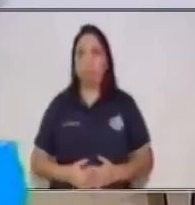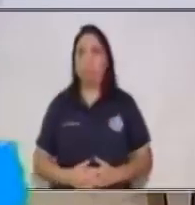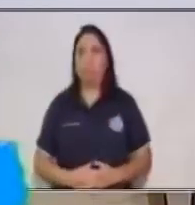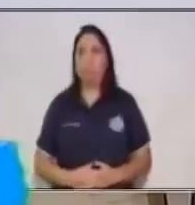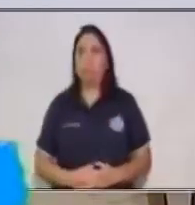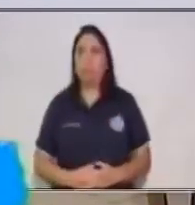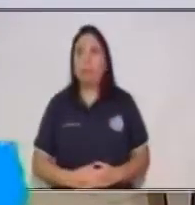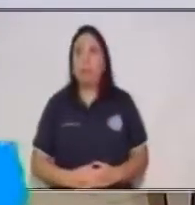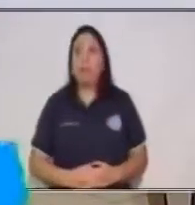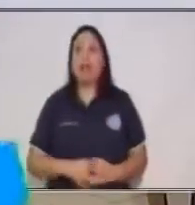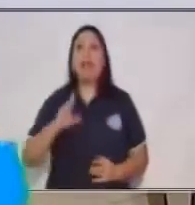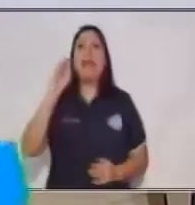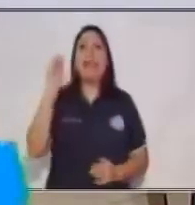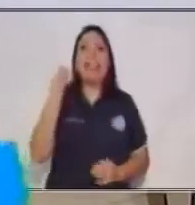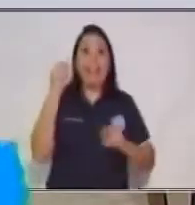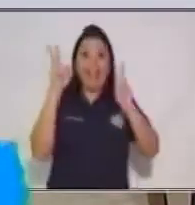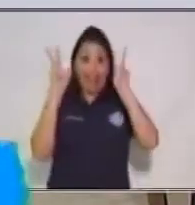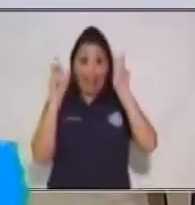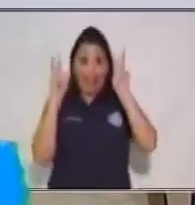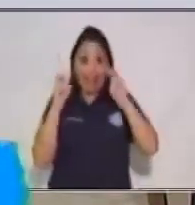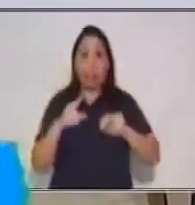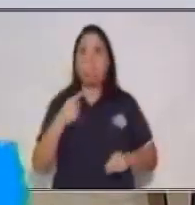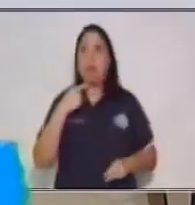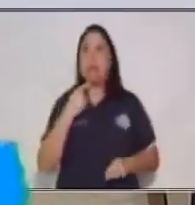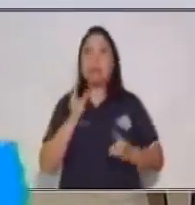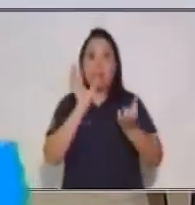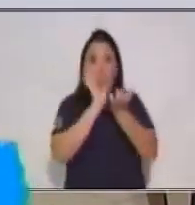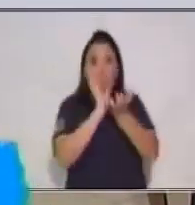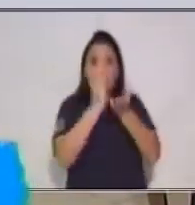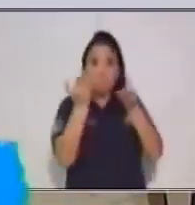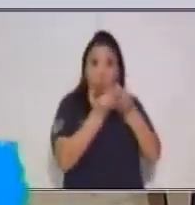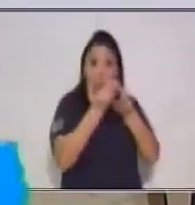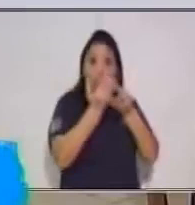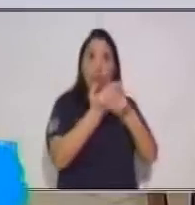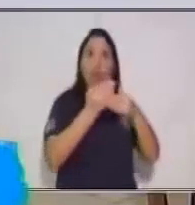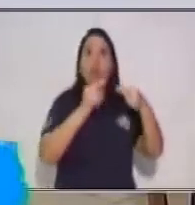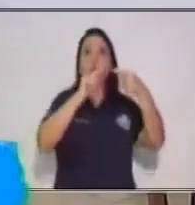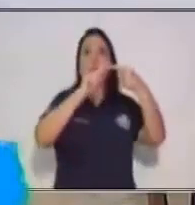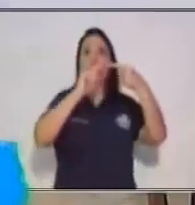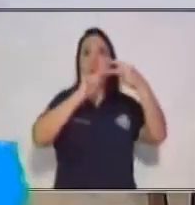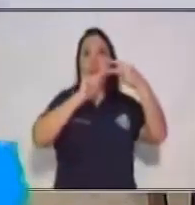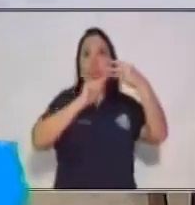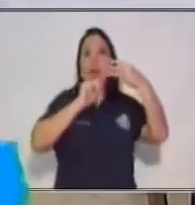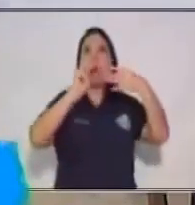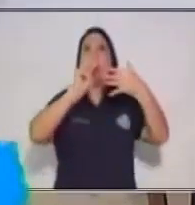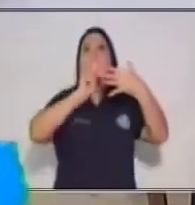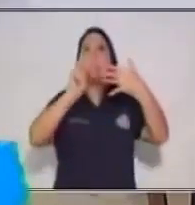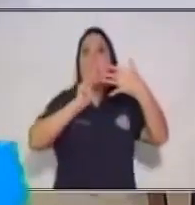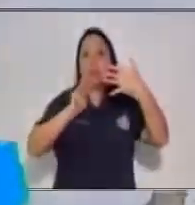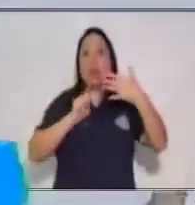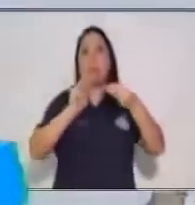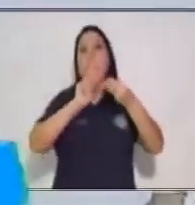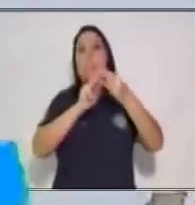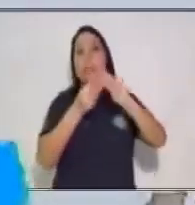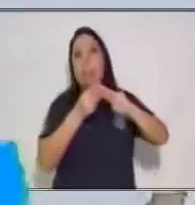Sé que el portafolio pues tiene varias materias, pero pongamos en contexto, en ejemplo, esto.